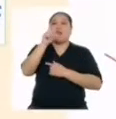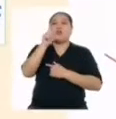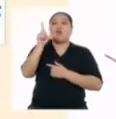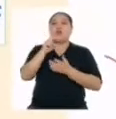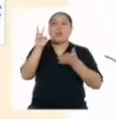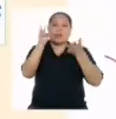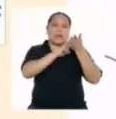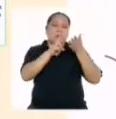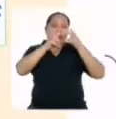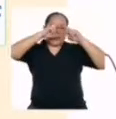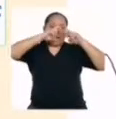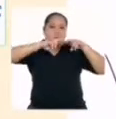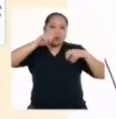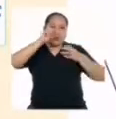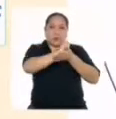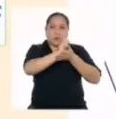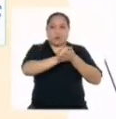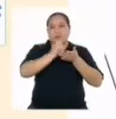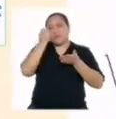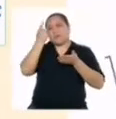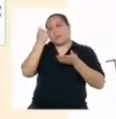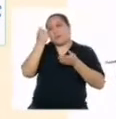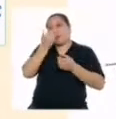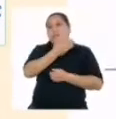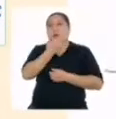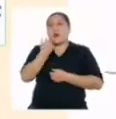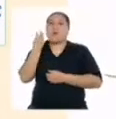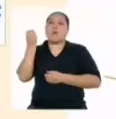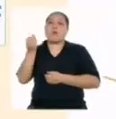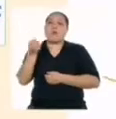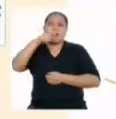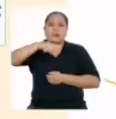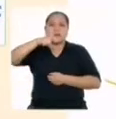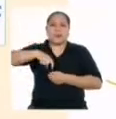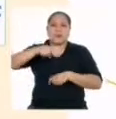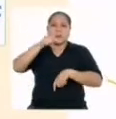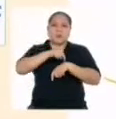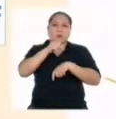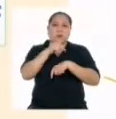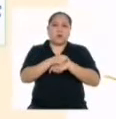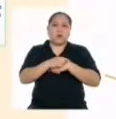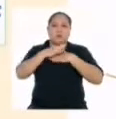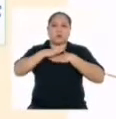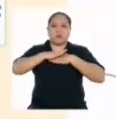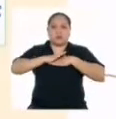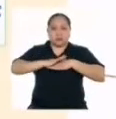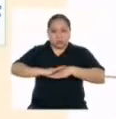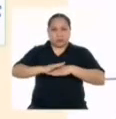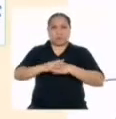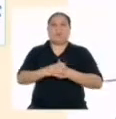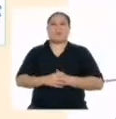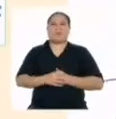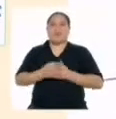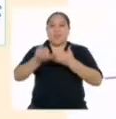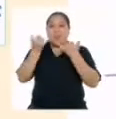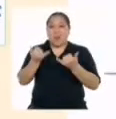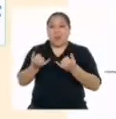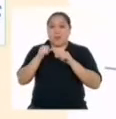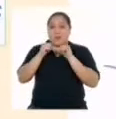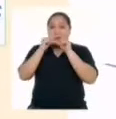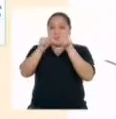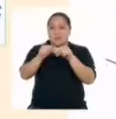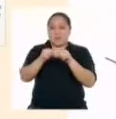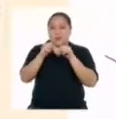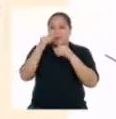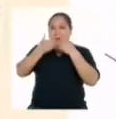leímos y analizamos un texto que nos permitió entender mejor por qué necesitamos espacios de esparcimiento. Hoy vamos a seguir con nuestro